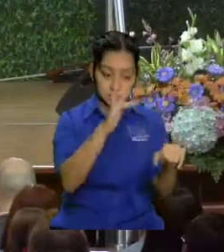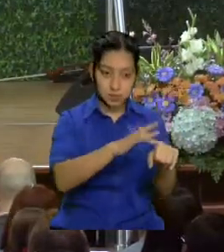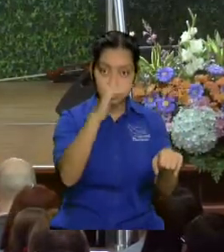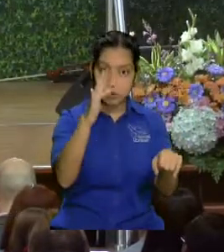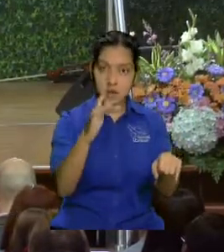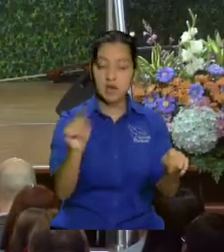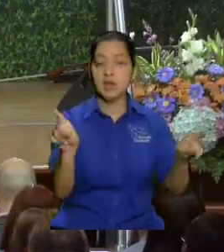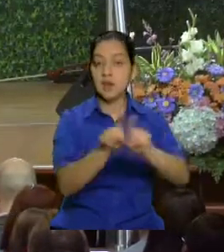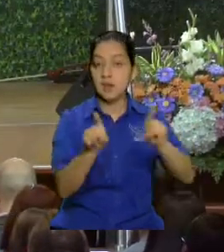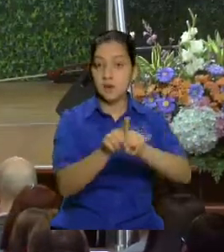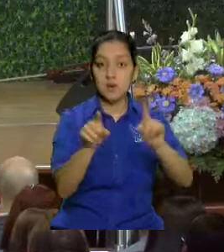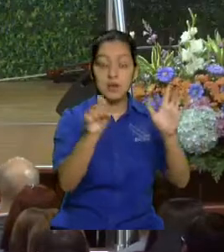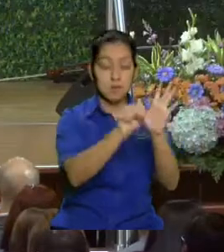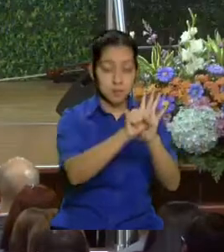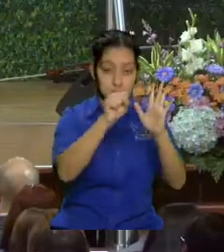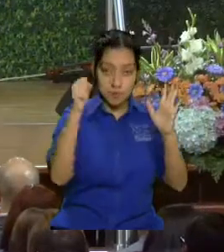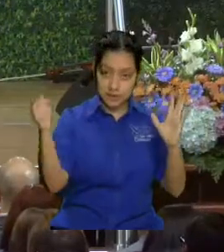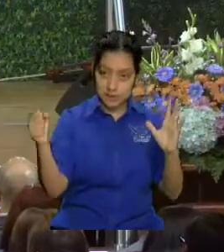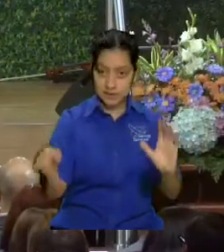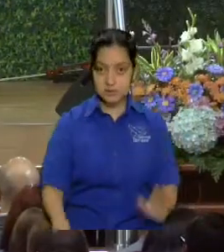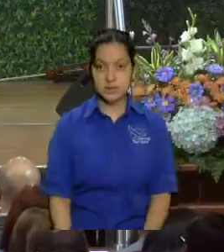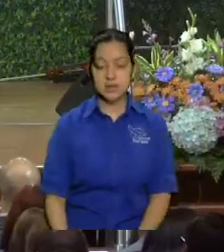a eso me refiero en nosotros